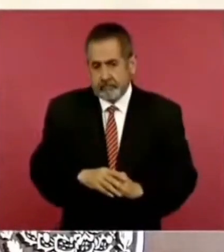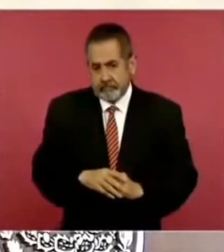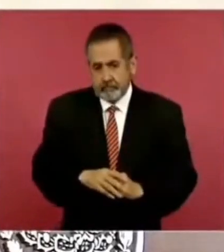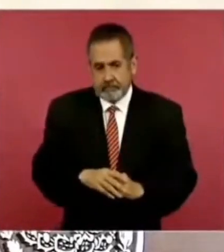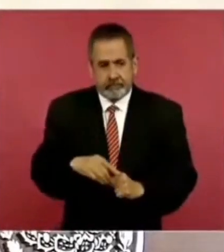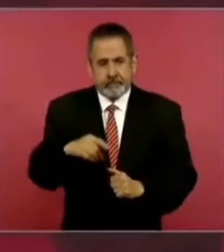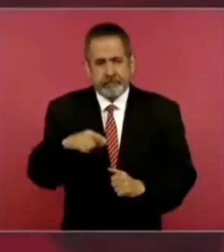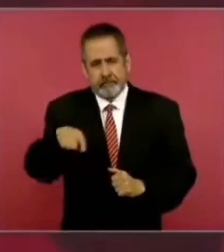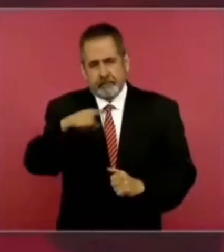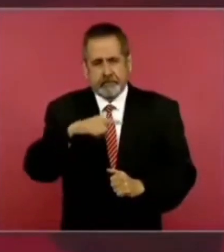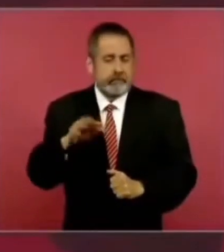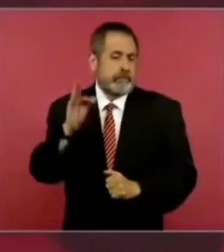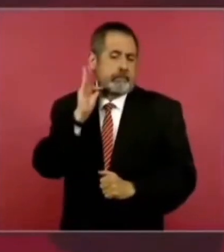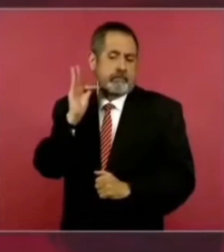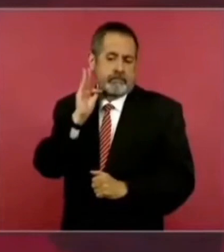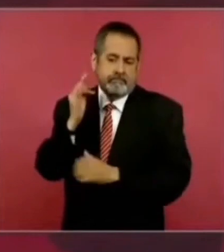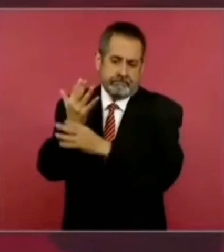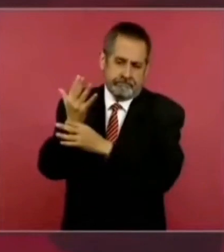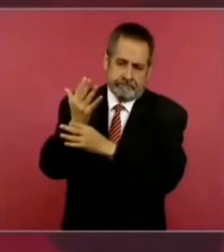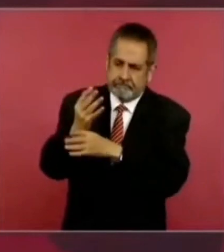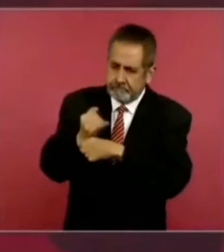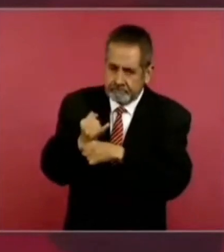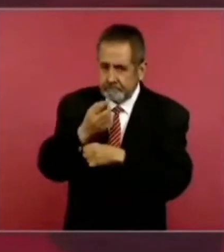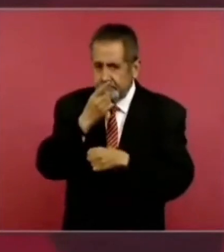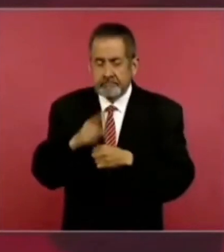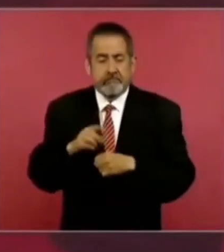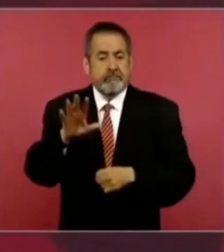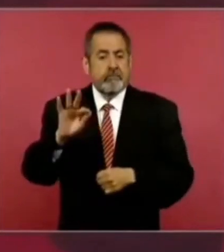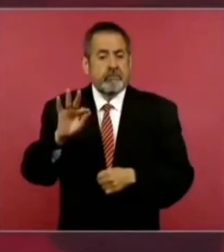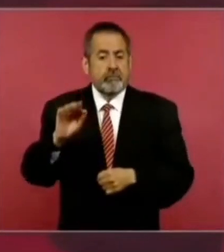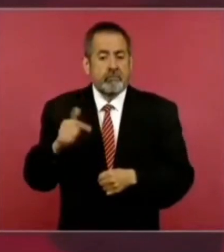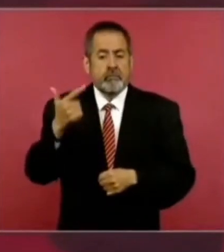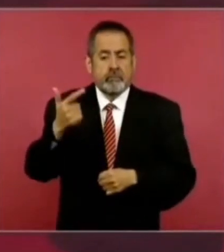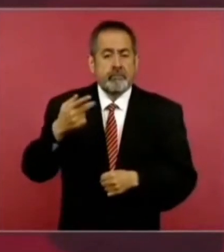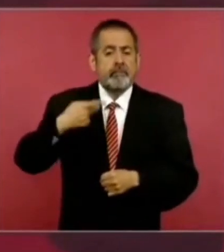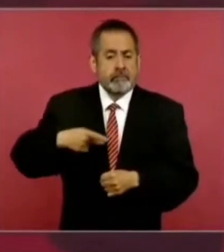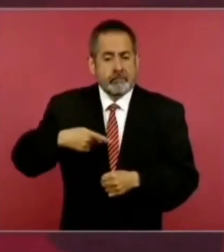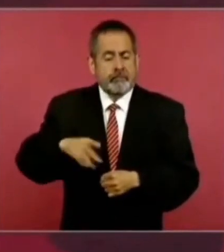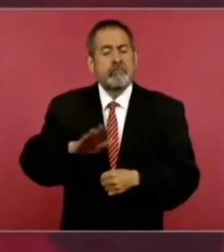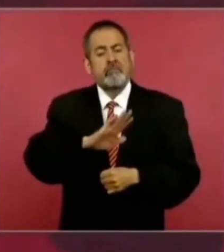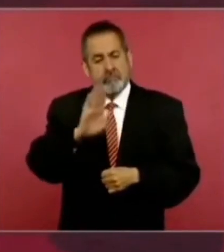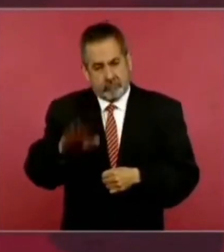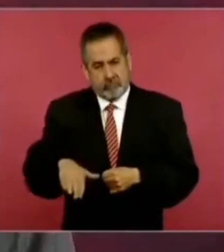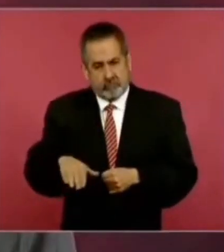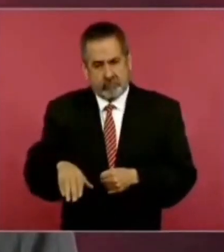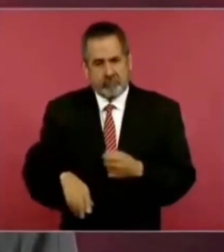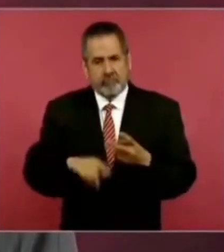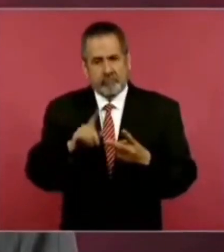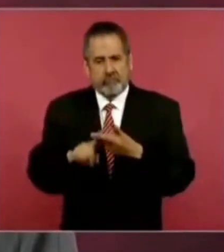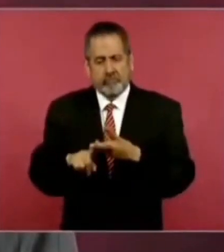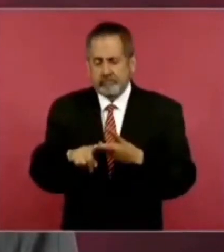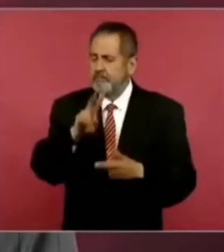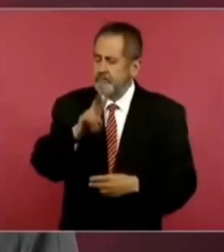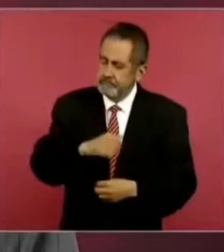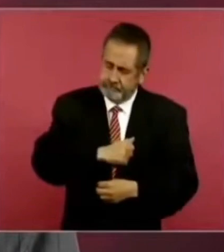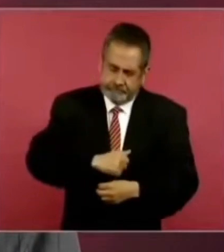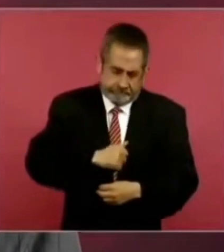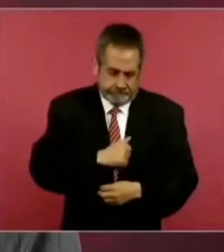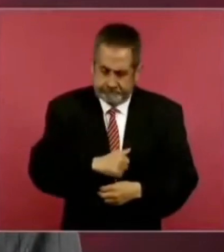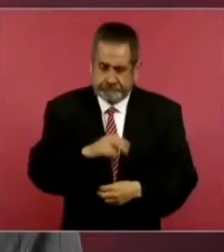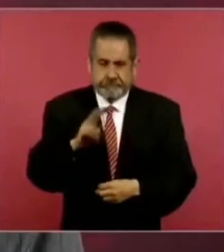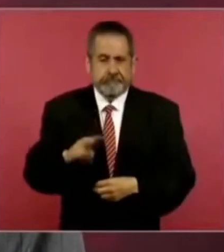es de acuerdo a la Fiscalía. 47 personas fallecidas, lo lamentamos mucho,